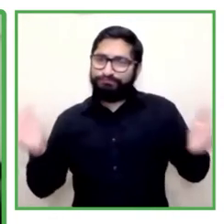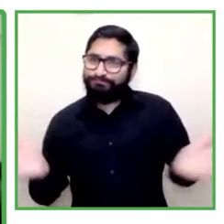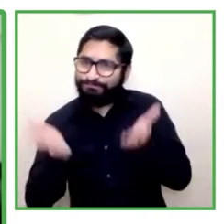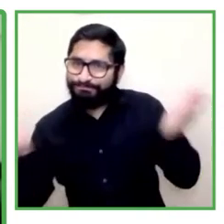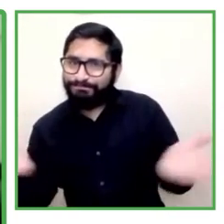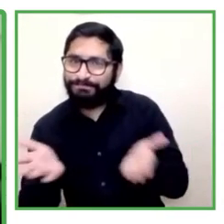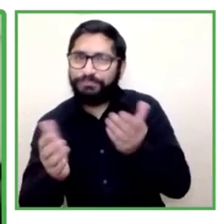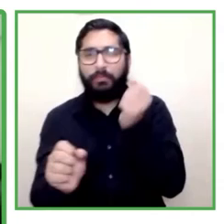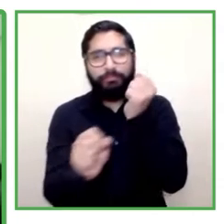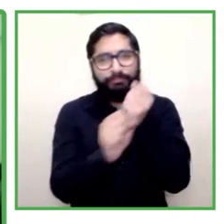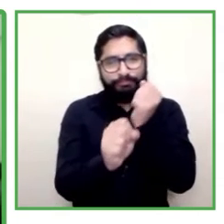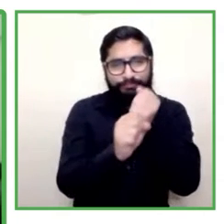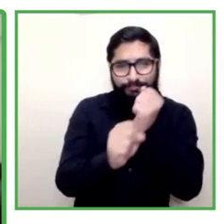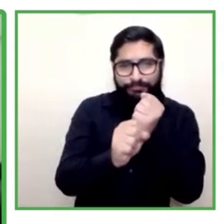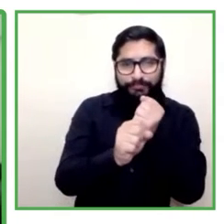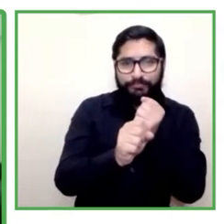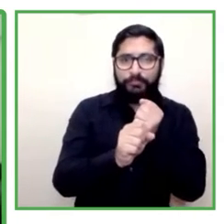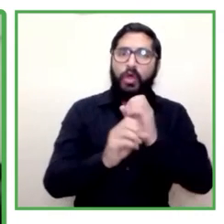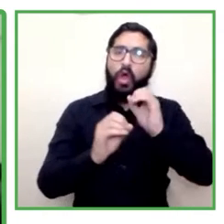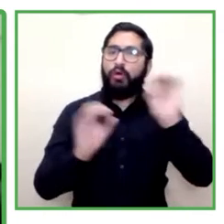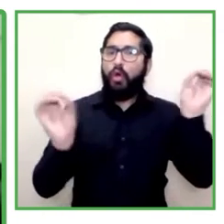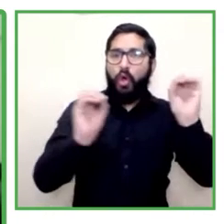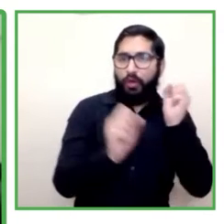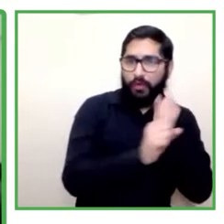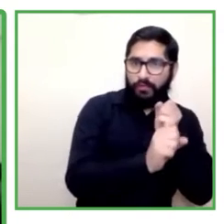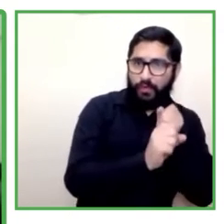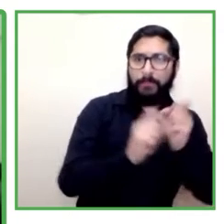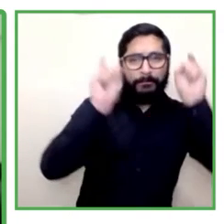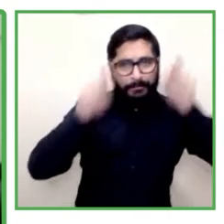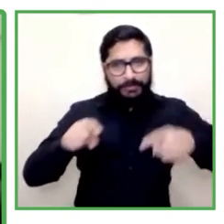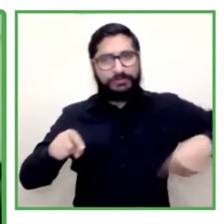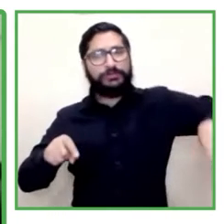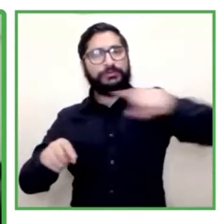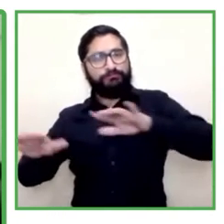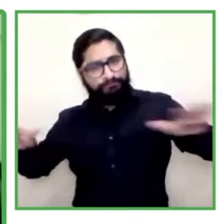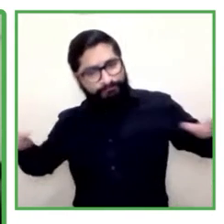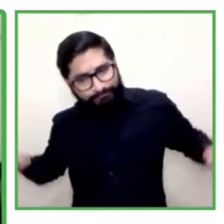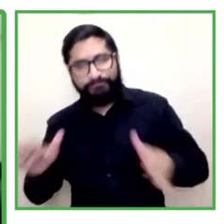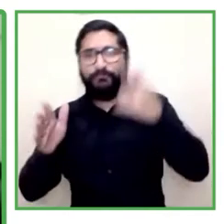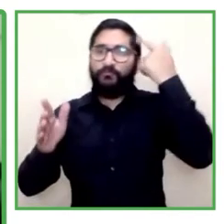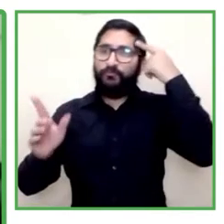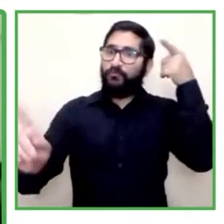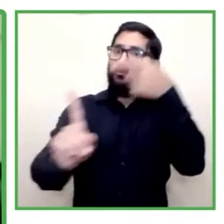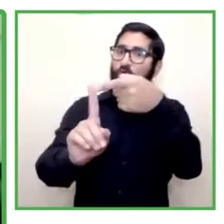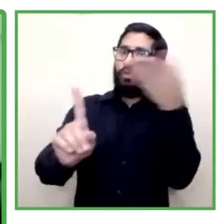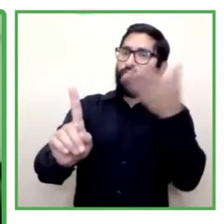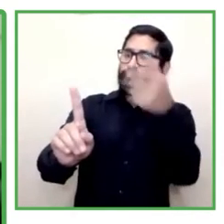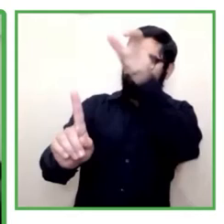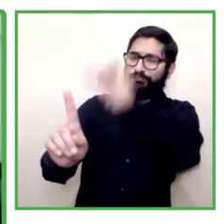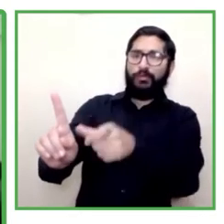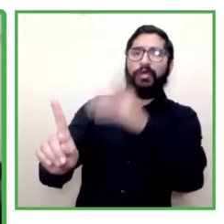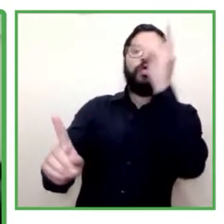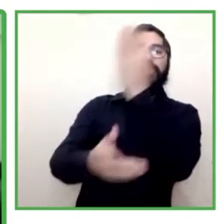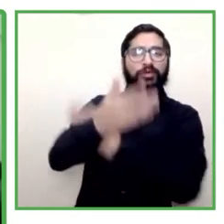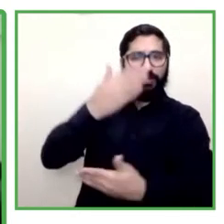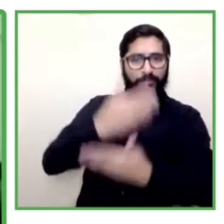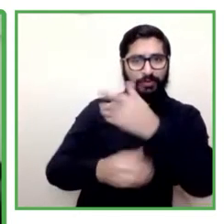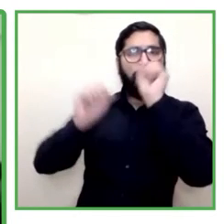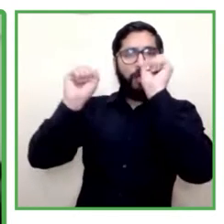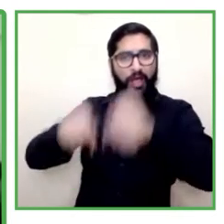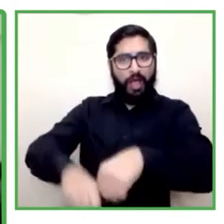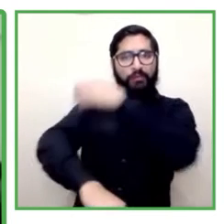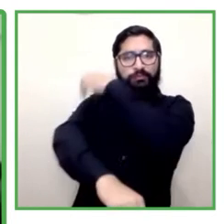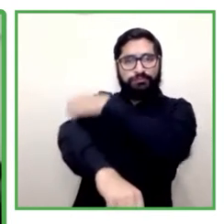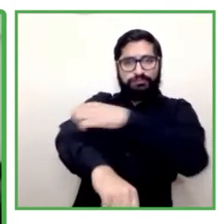discapacidad. Porque, tal como lo han señalado todos los informes en la región, los trabajadores más afectados